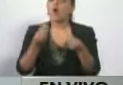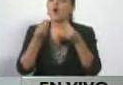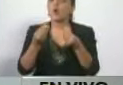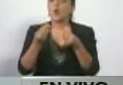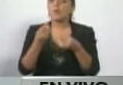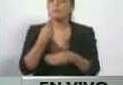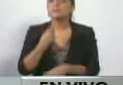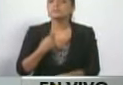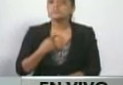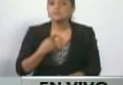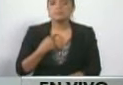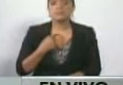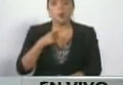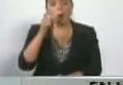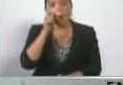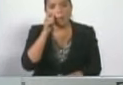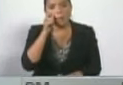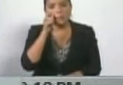este señor,